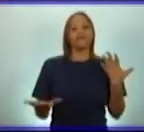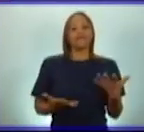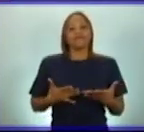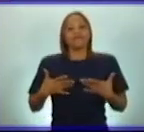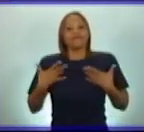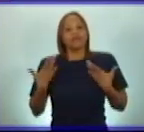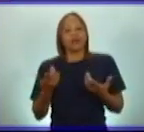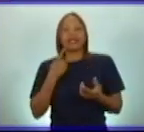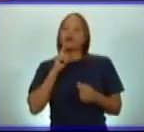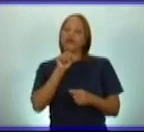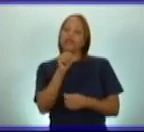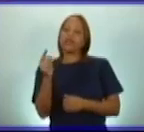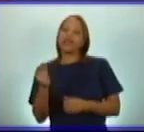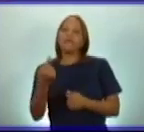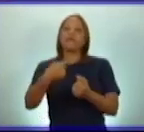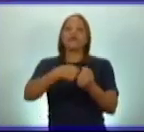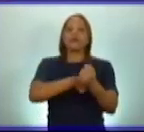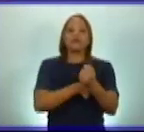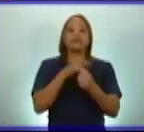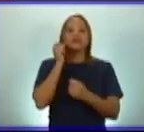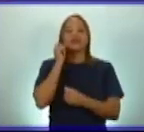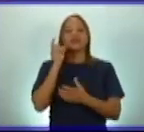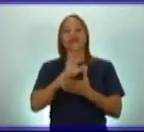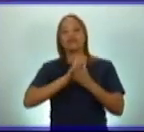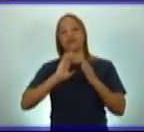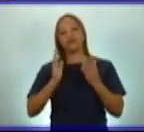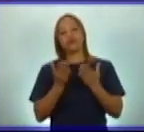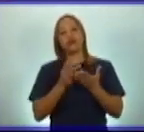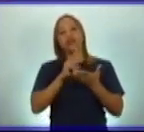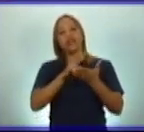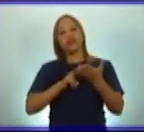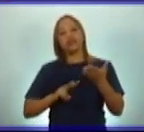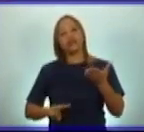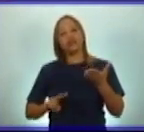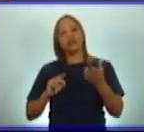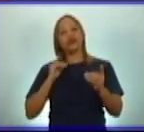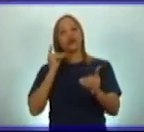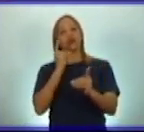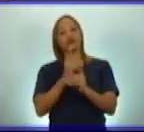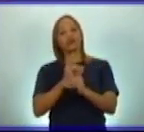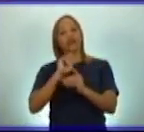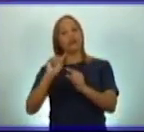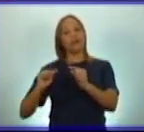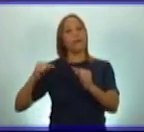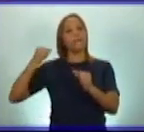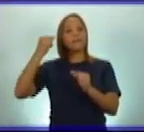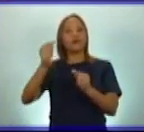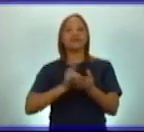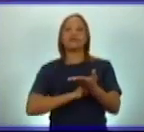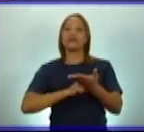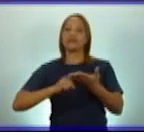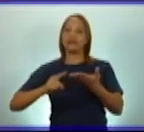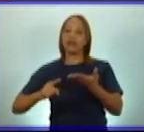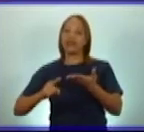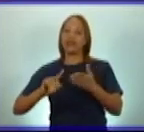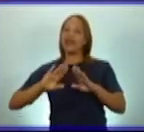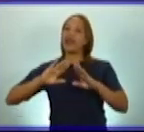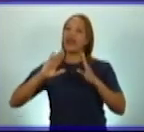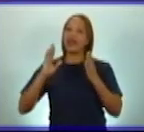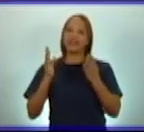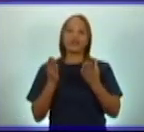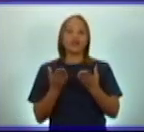profundicen en su ideario. Nos encontraremos la próxima semana. A todos,